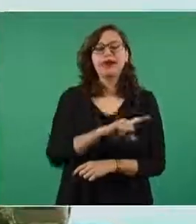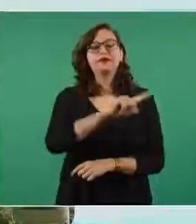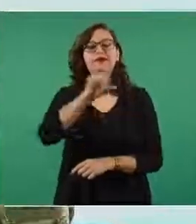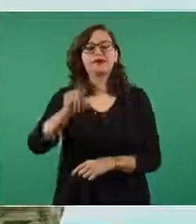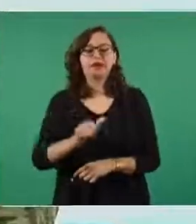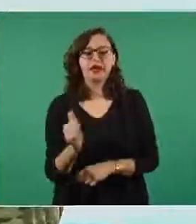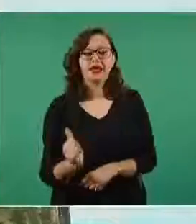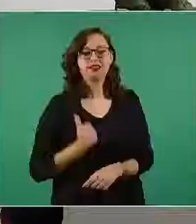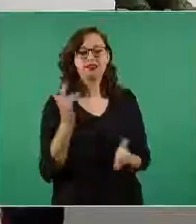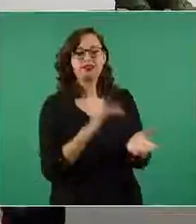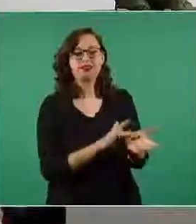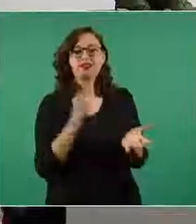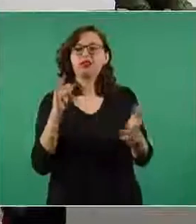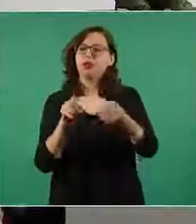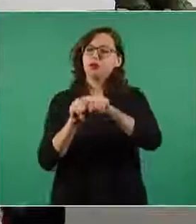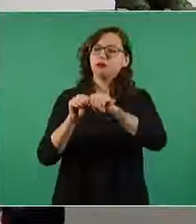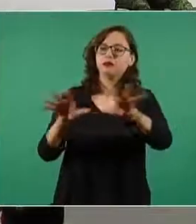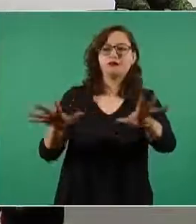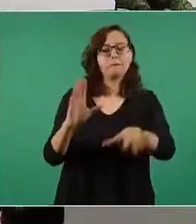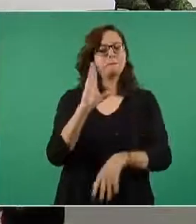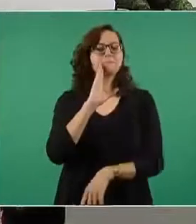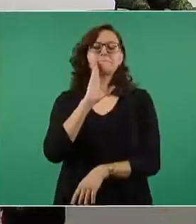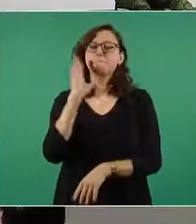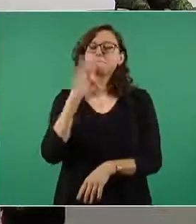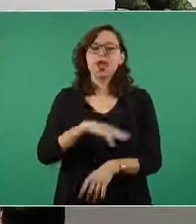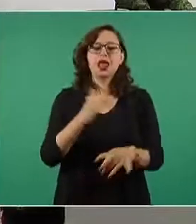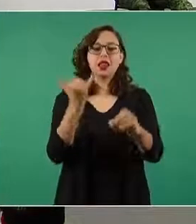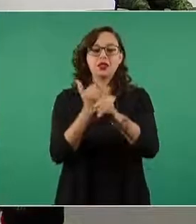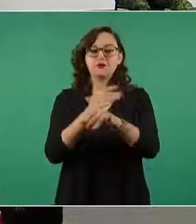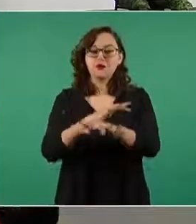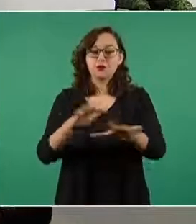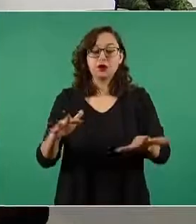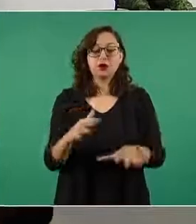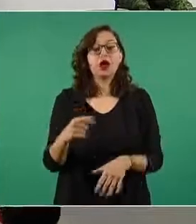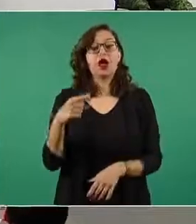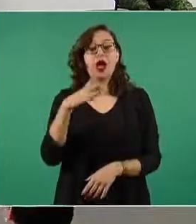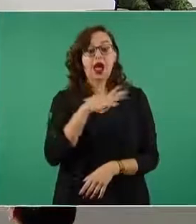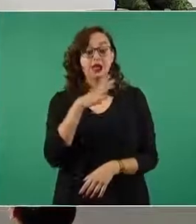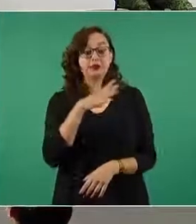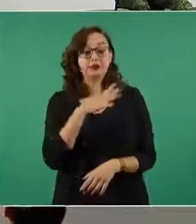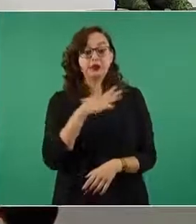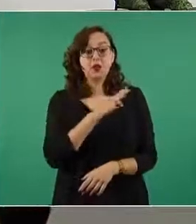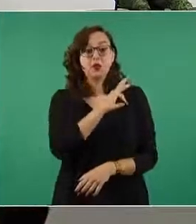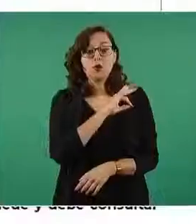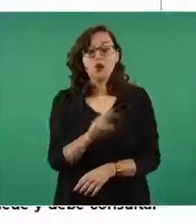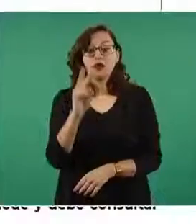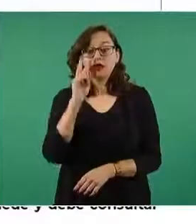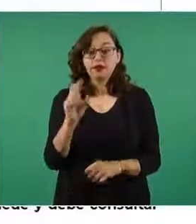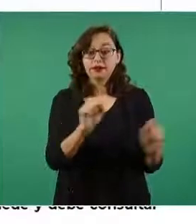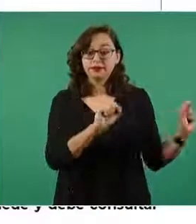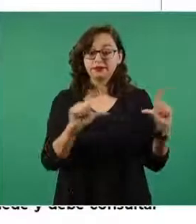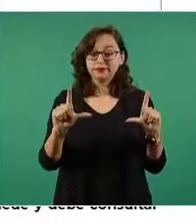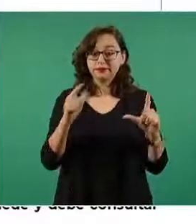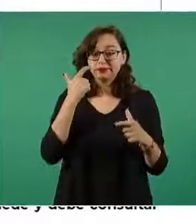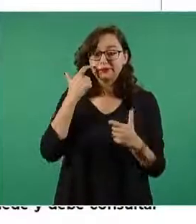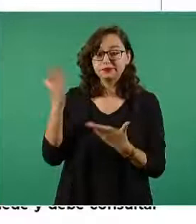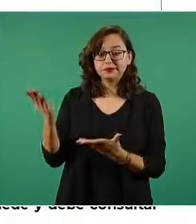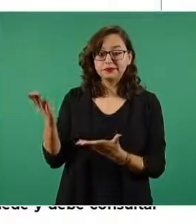tendenciosos aquí está aquí está el portal de la del SAT donde